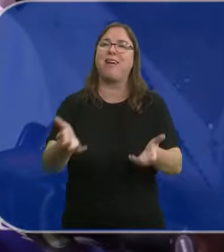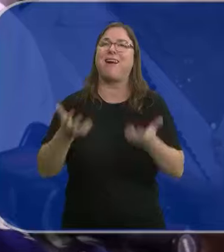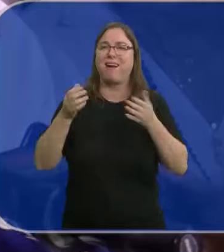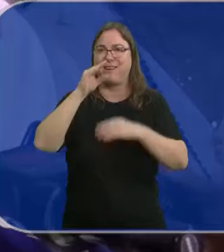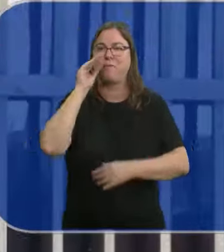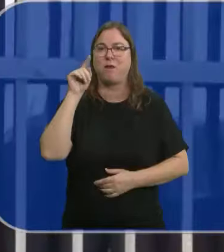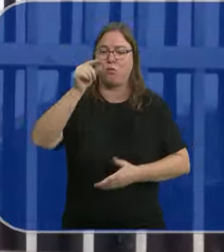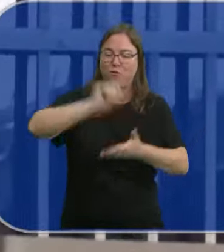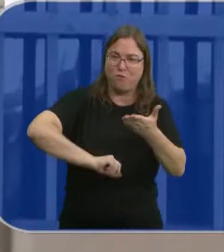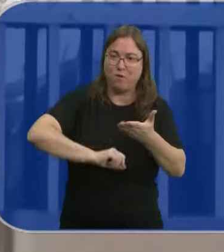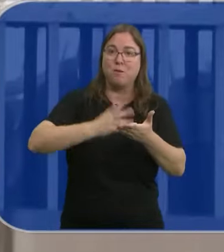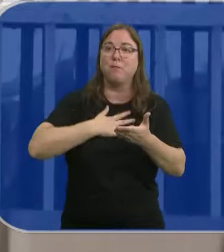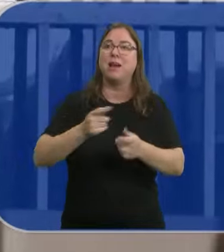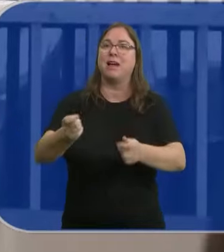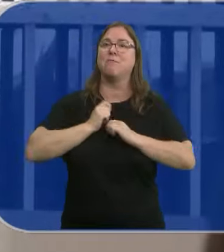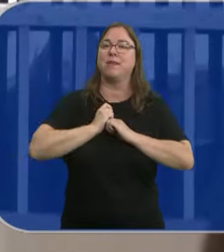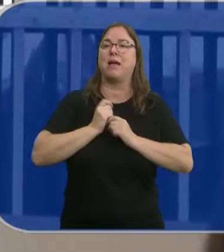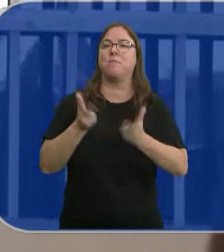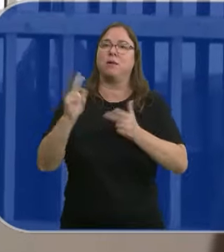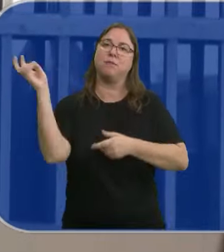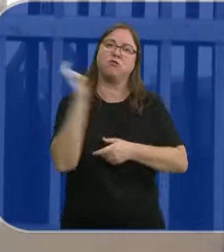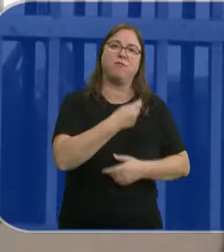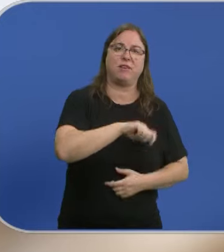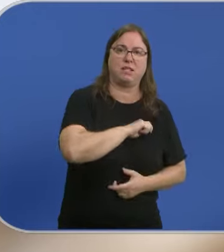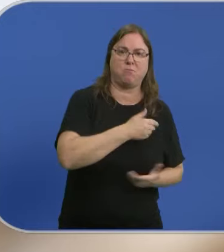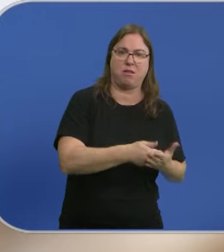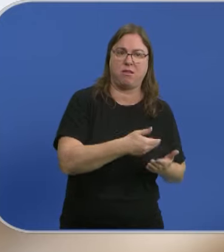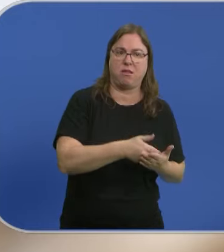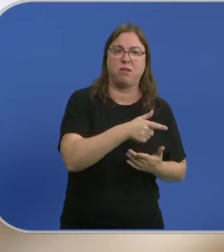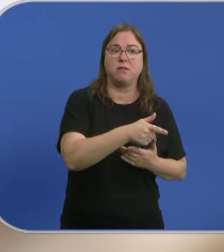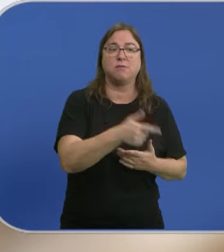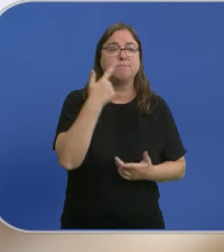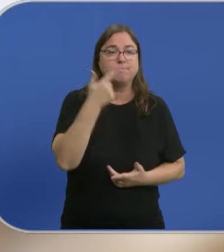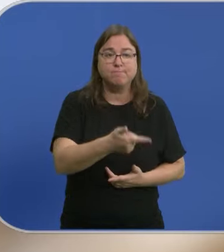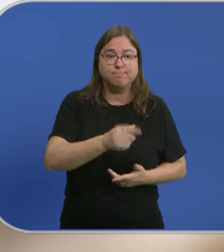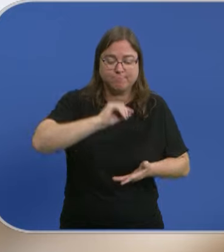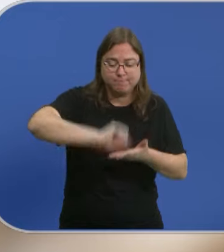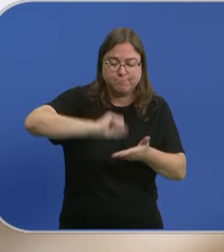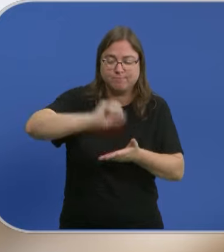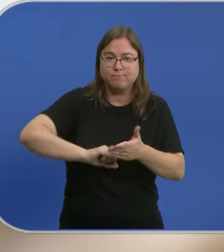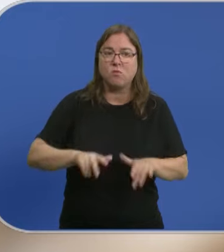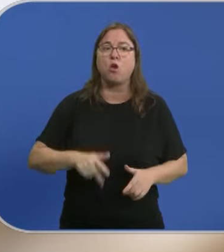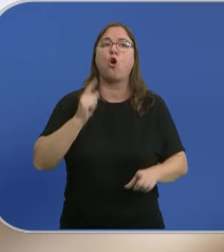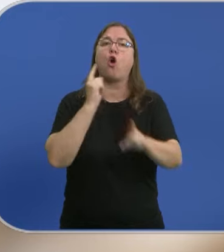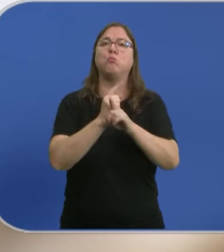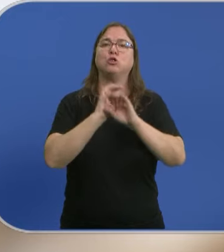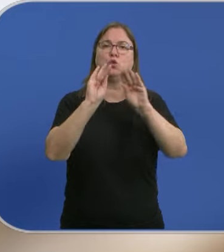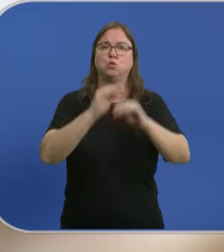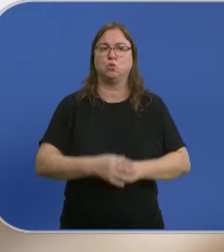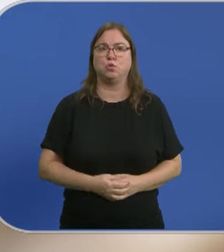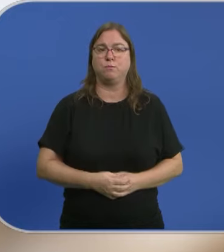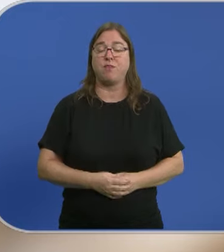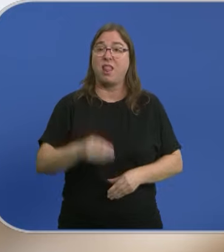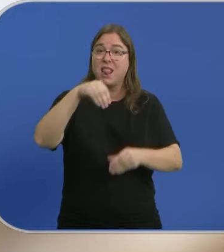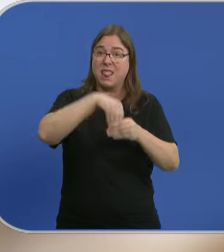electoral de Nicolás Maduro para poder obtener un salvoconducto y asilarse en España. Esta imagen muestra cómo lo hizo el candidato de la oposición venezolana.